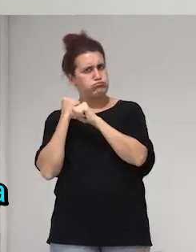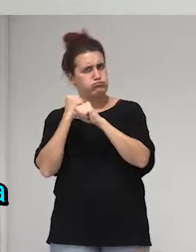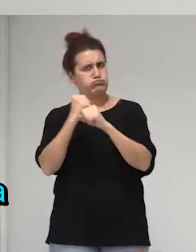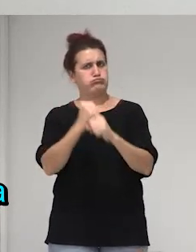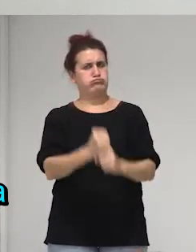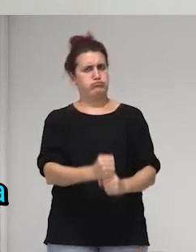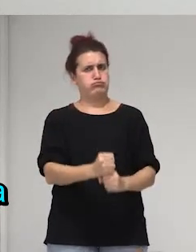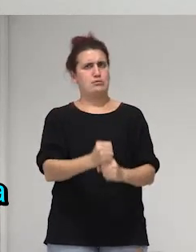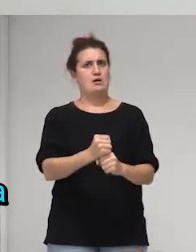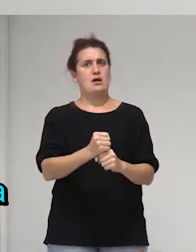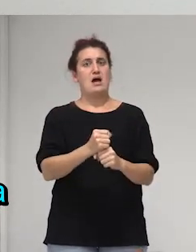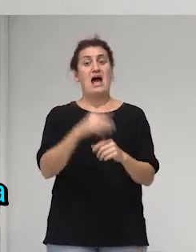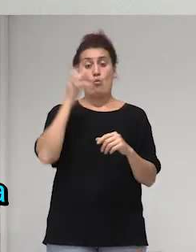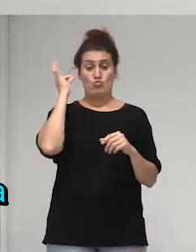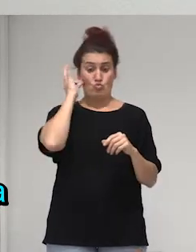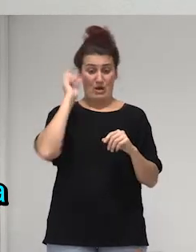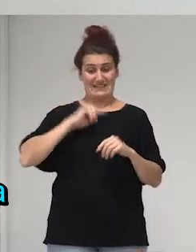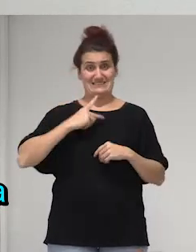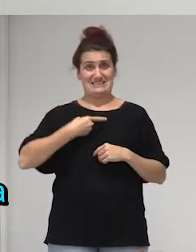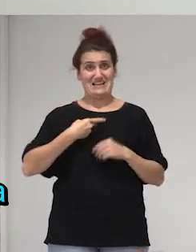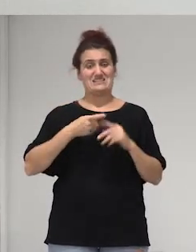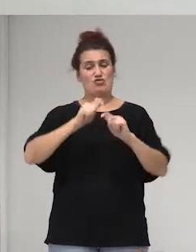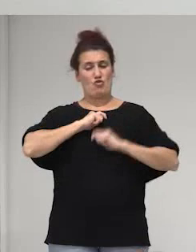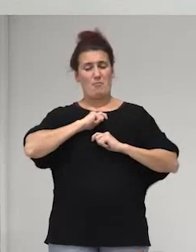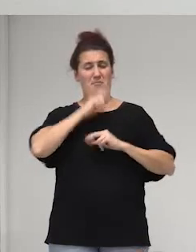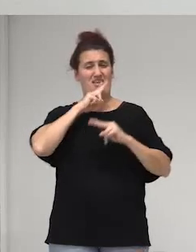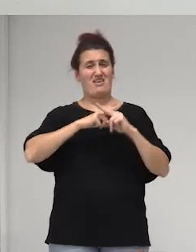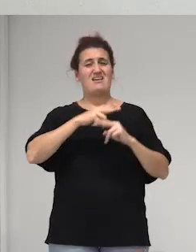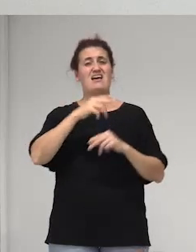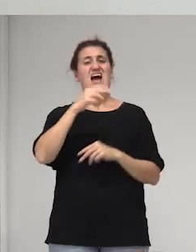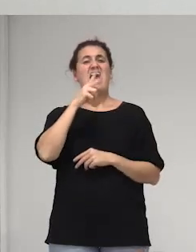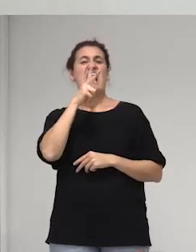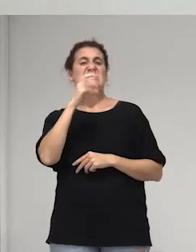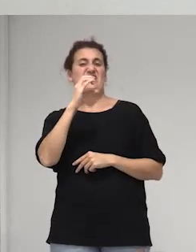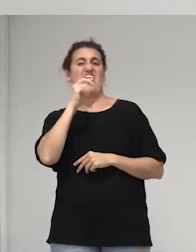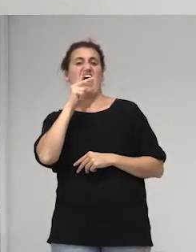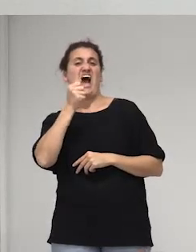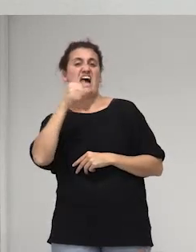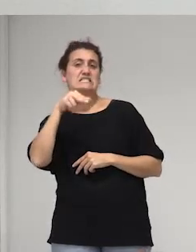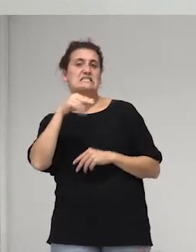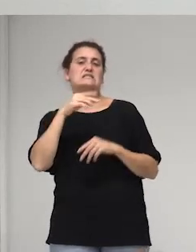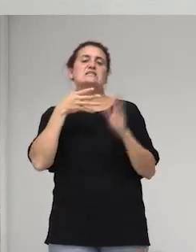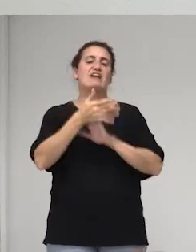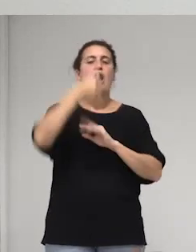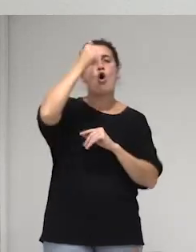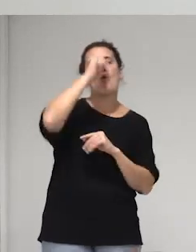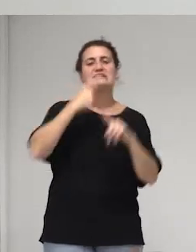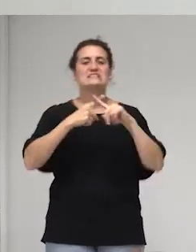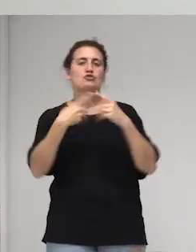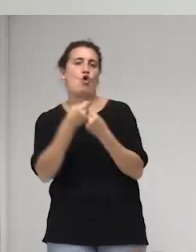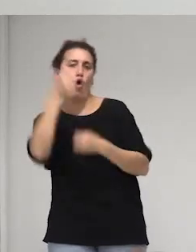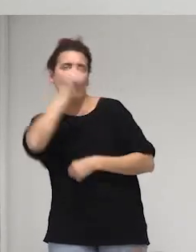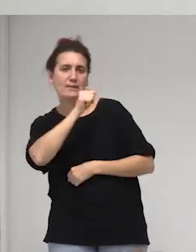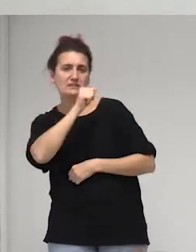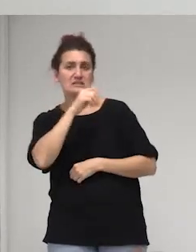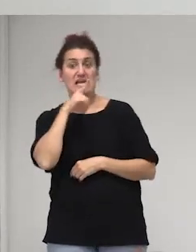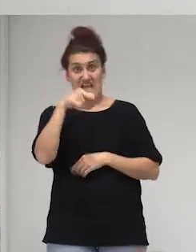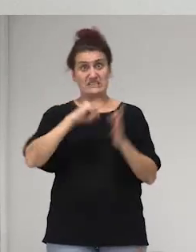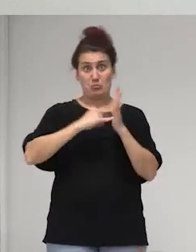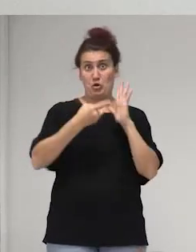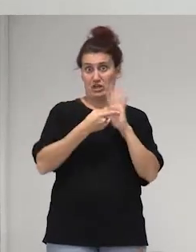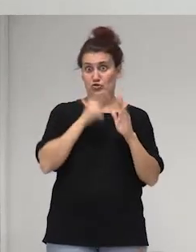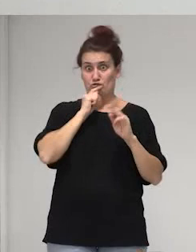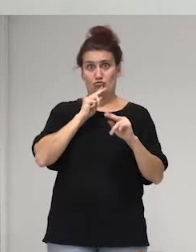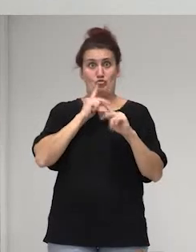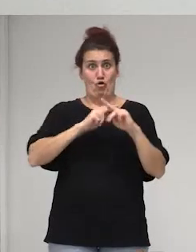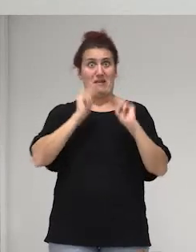mujeres trans se nos llamó HCH hombres que tienen sexo con hombres y así aparecíamos en los proyectos y